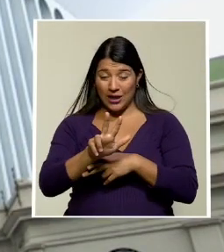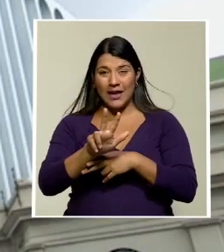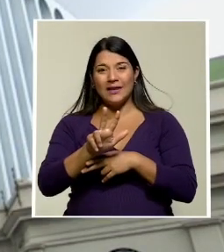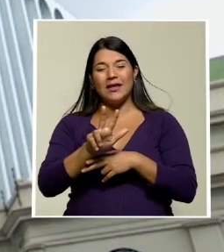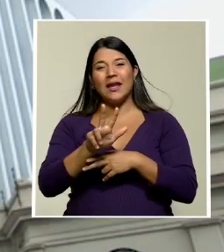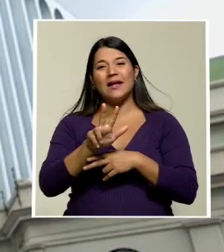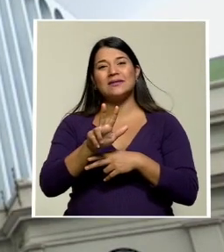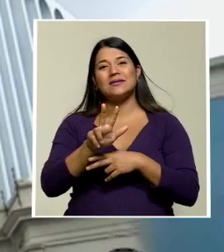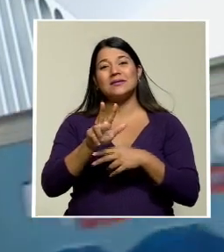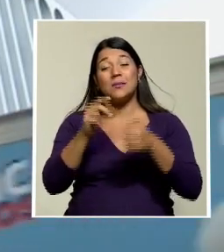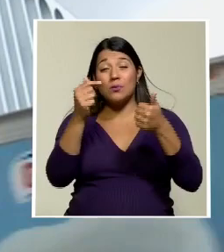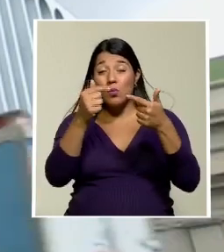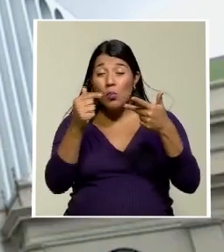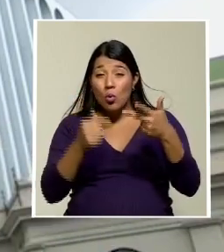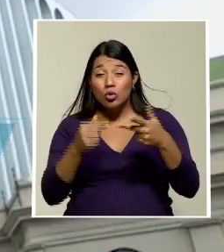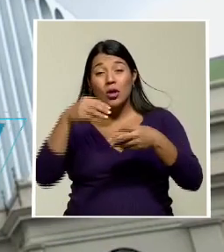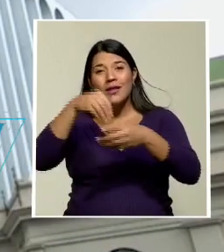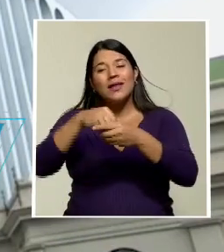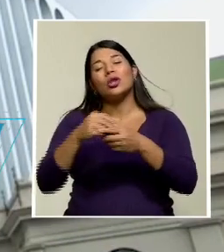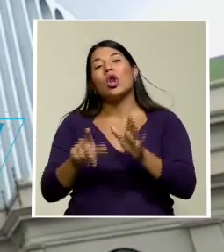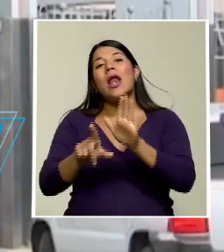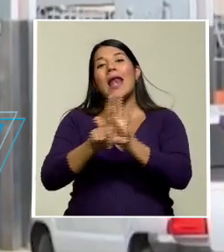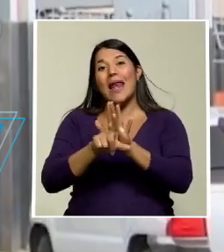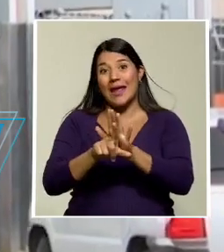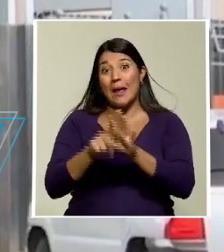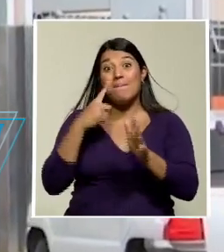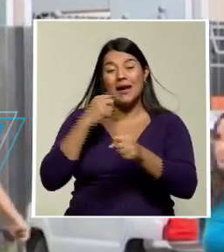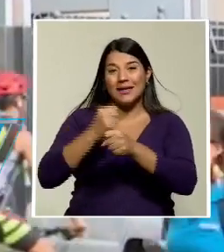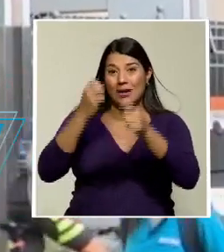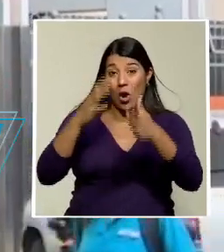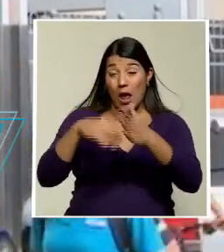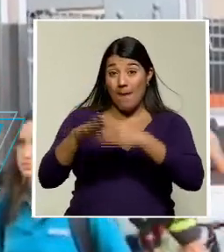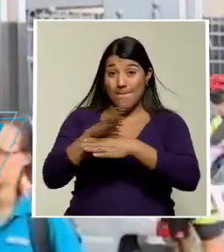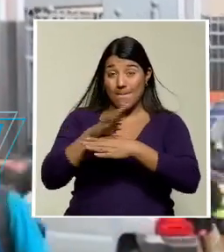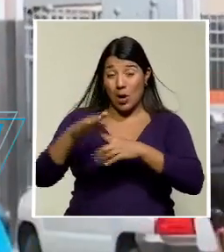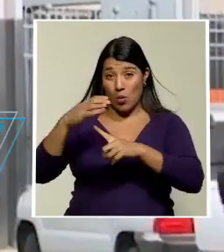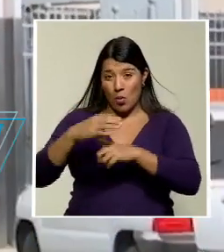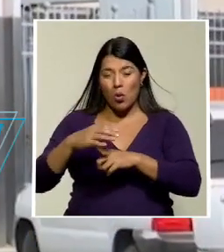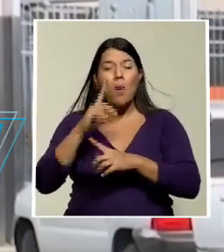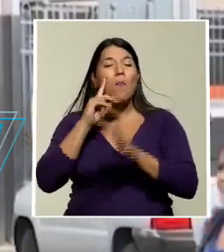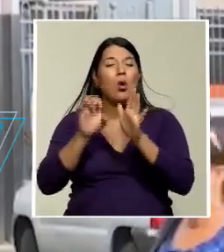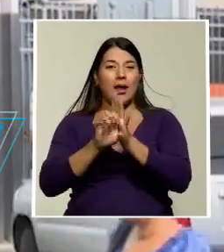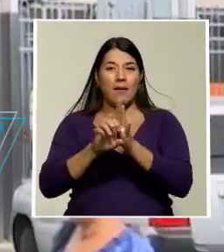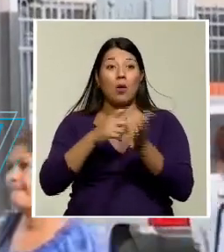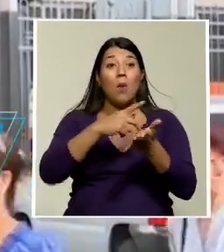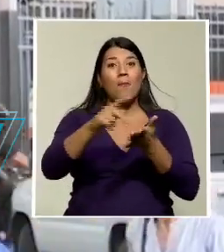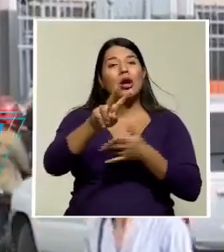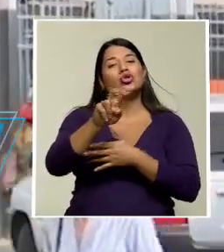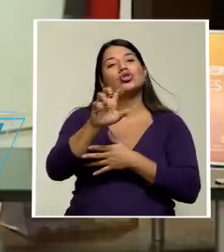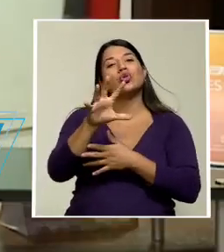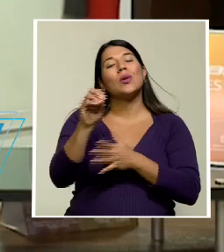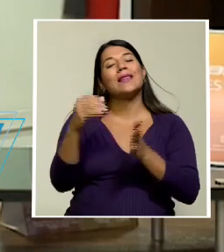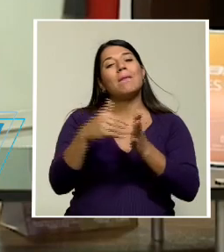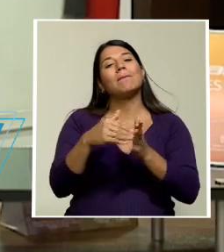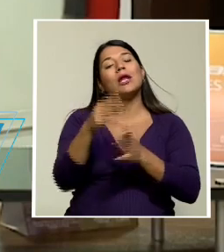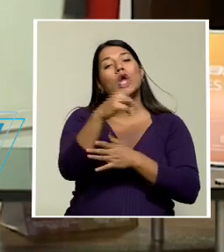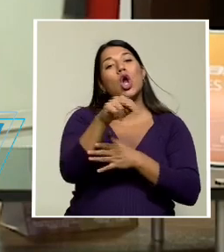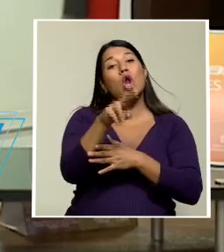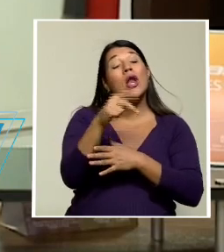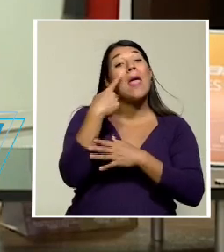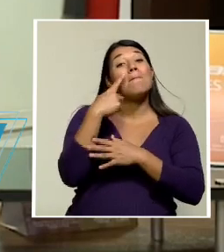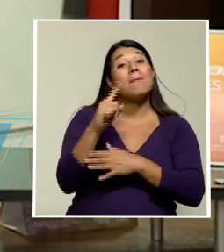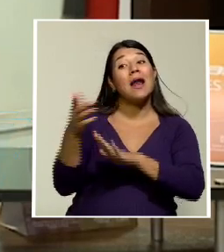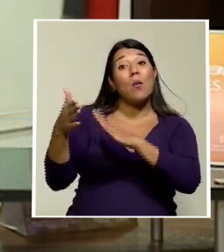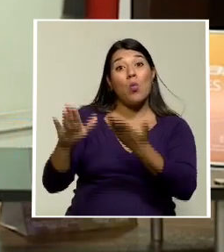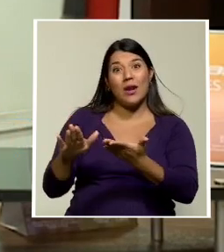la Convención Colectiva del Banco Popular. La primera, una subvención de 250.000 colones para los gastos funerarios de familiares de empleados.